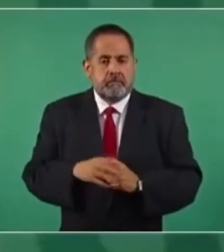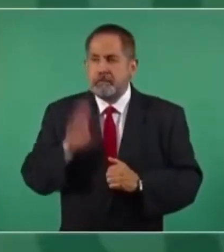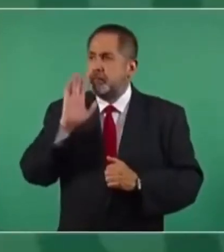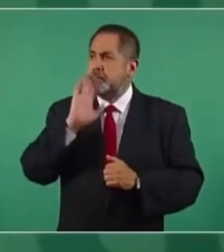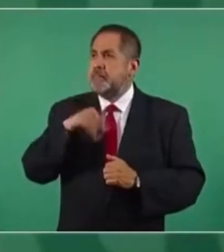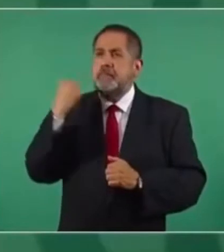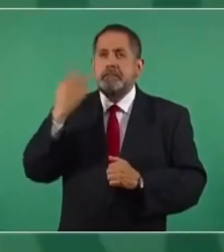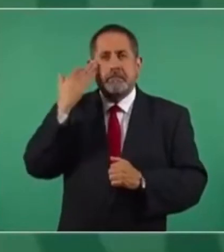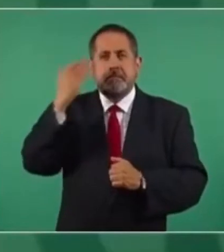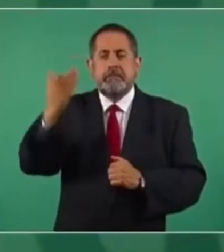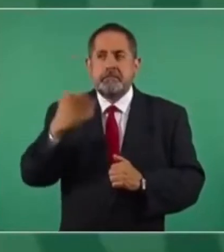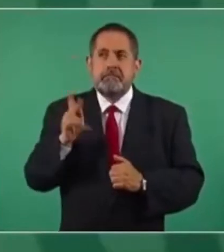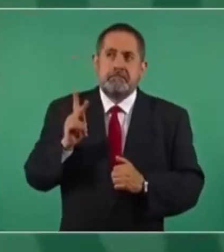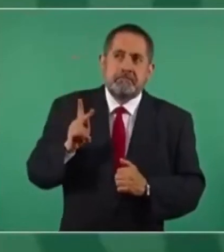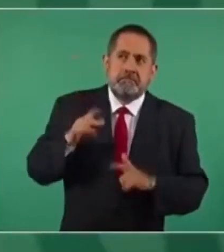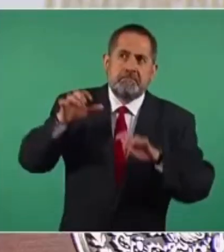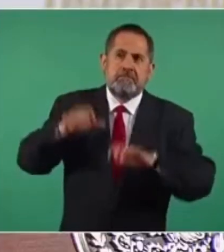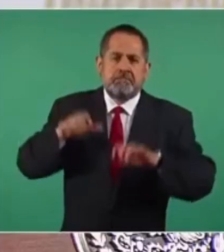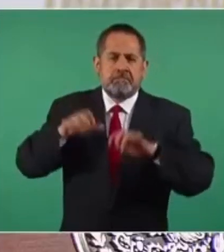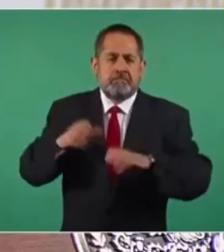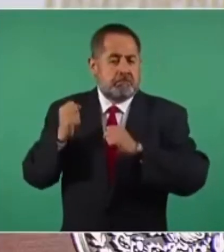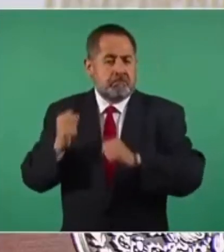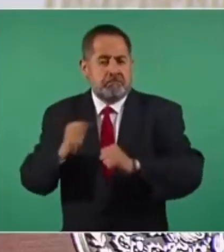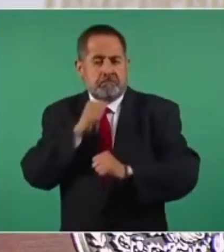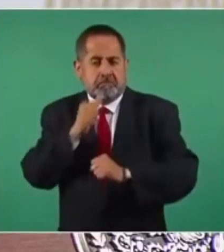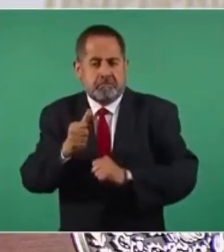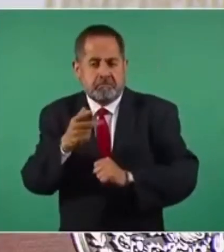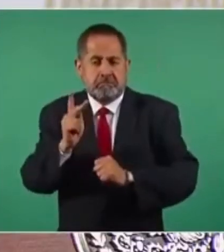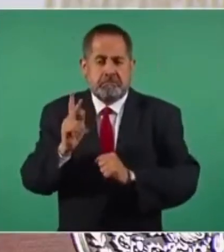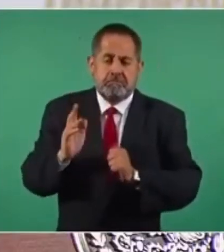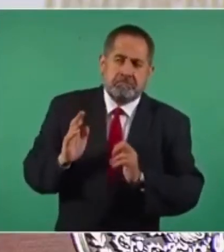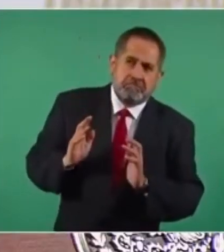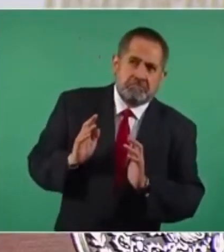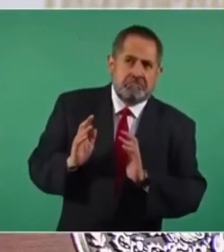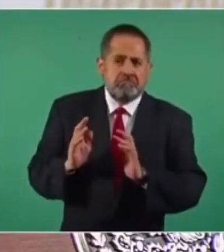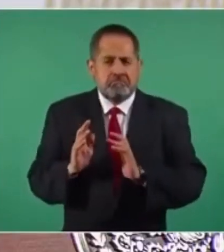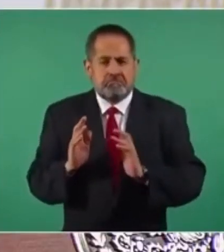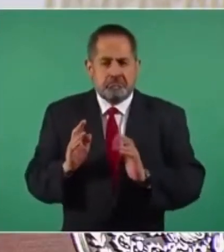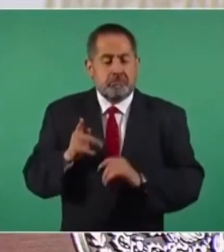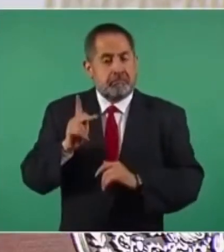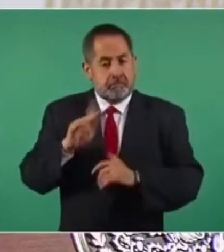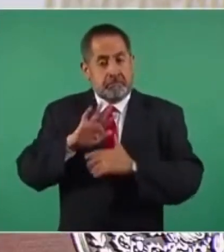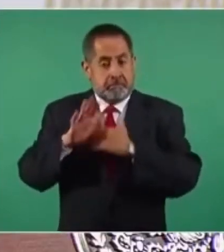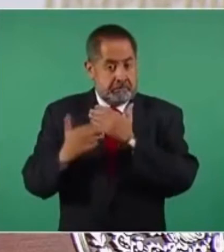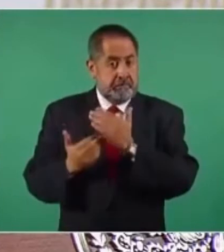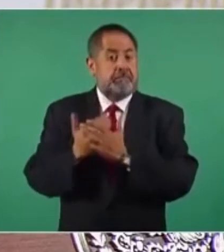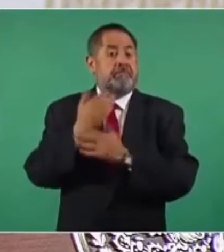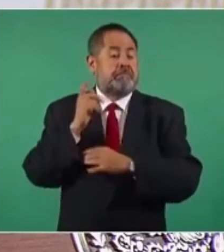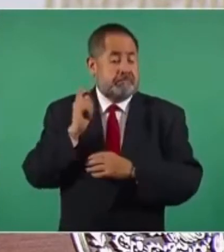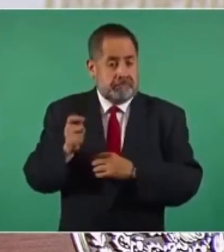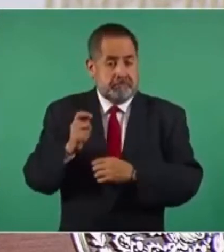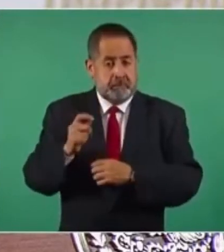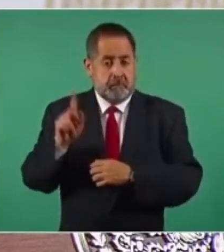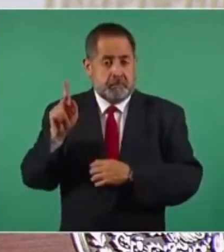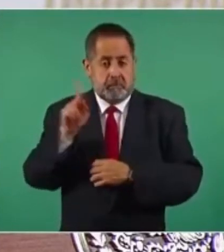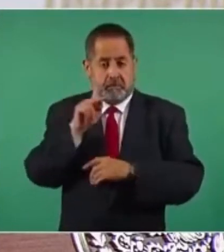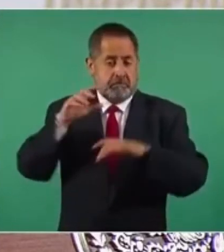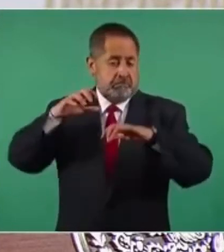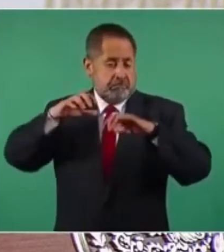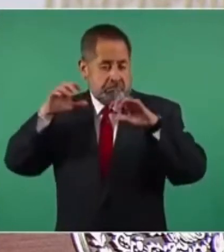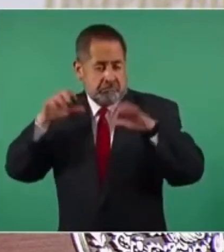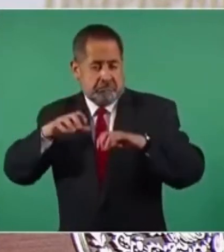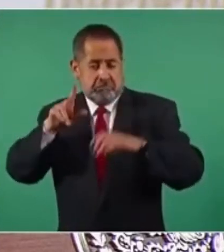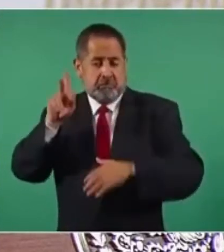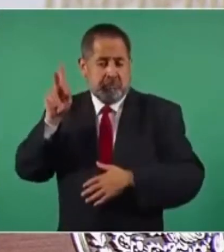tiempo, pero no estaba lloviendo fuerte. Sin embargo, amaneció con mucha lluvia,